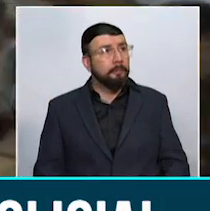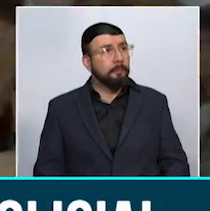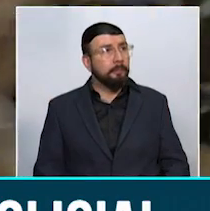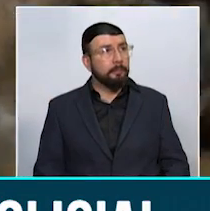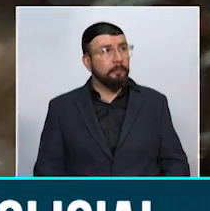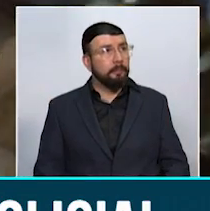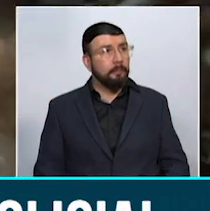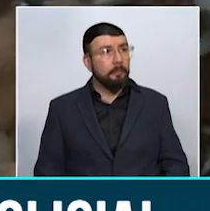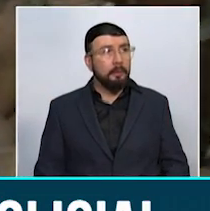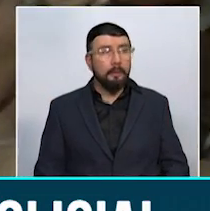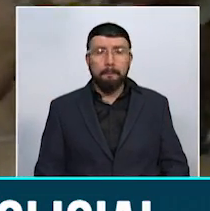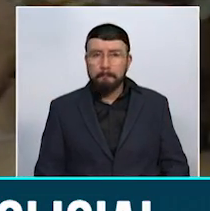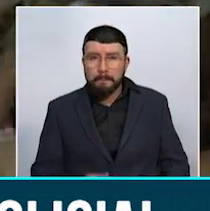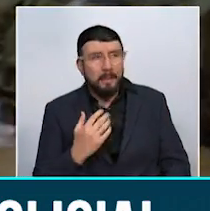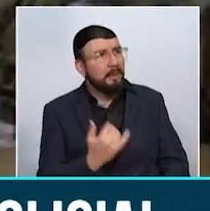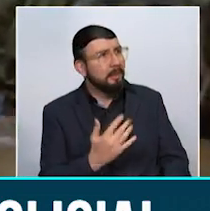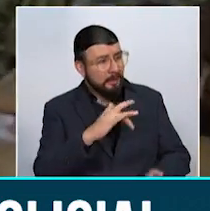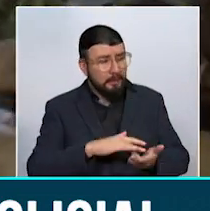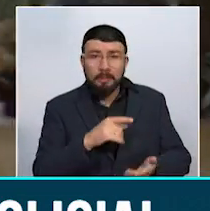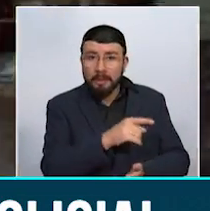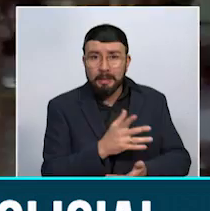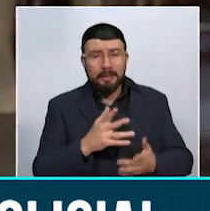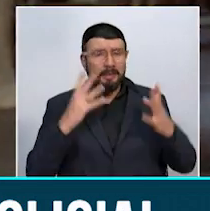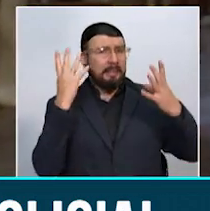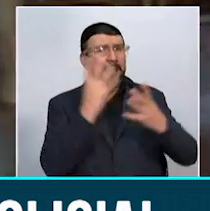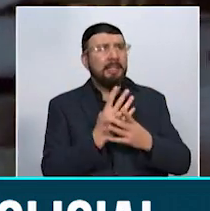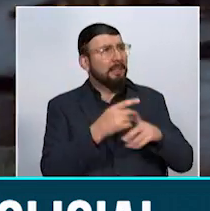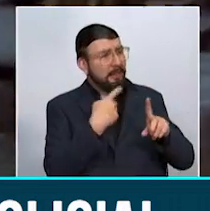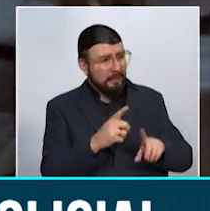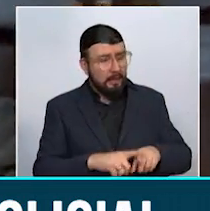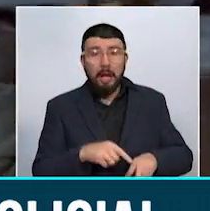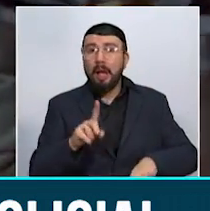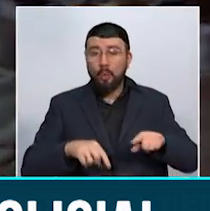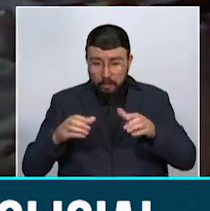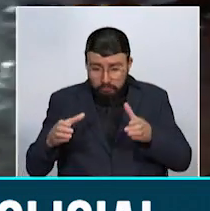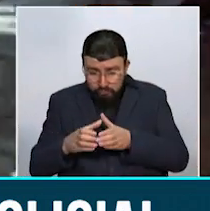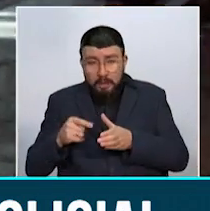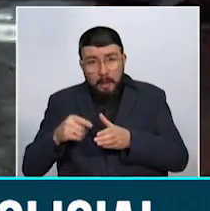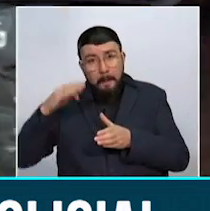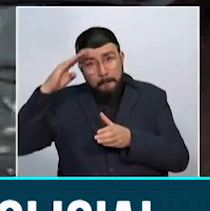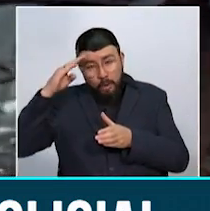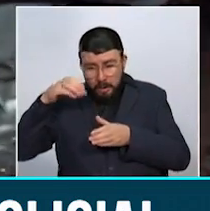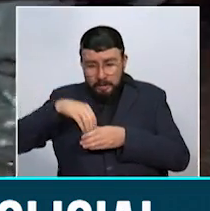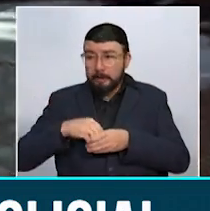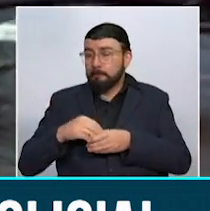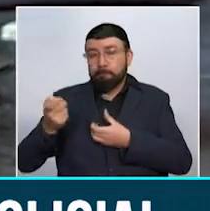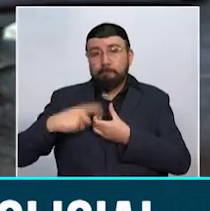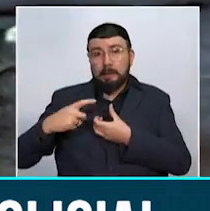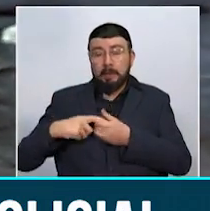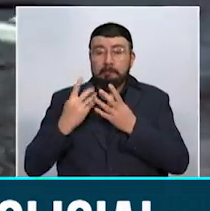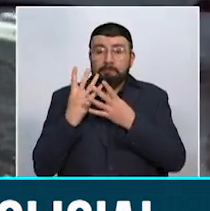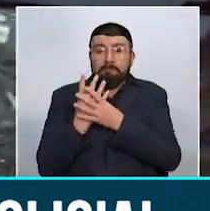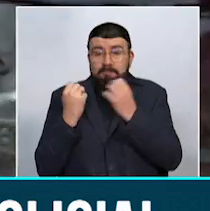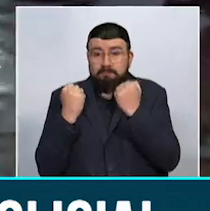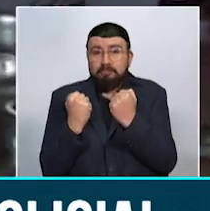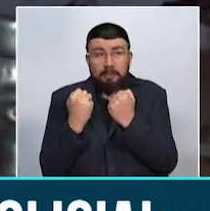Por el hacinamiento que se presenta en las cárceles del país, algunas estaciones de policía se han convertido en centros de detención permanente. Un ejemplo de